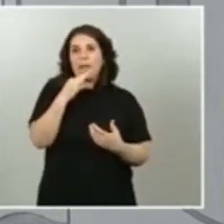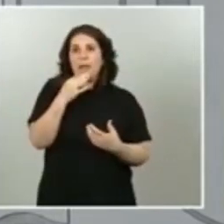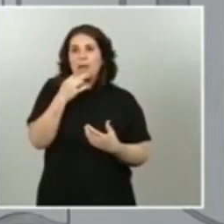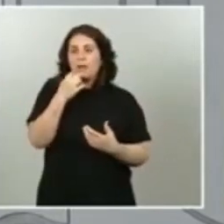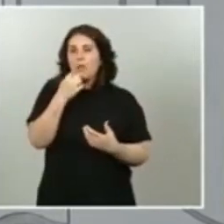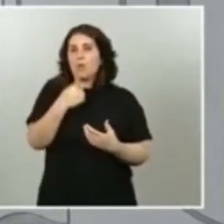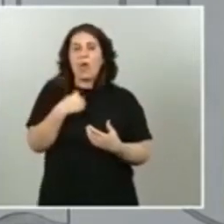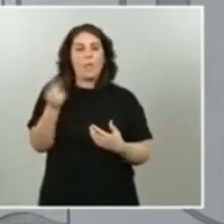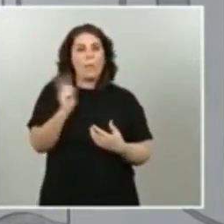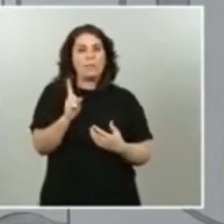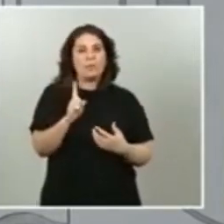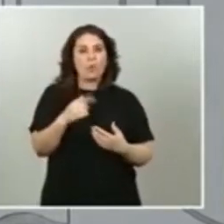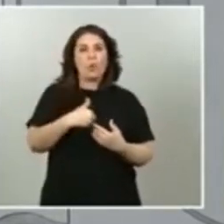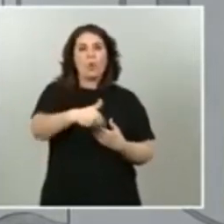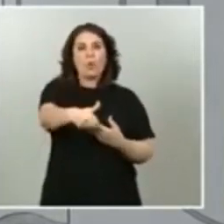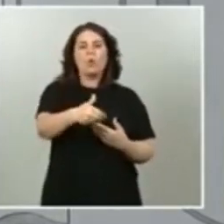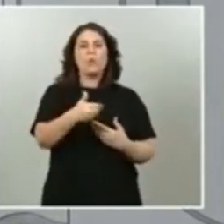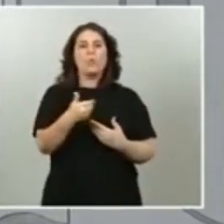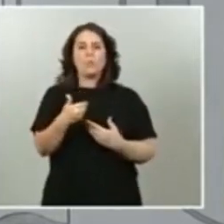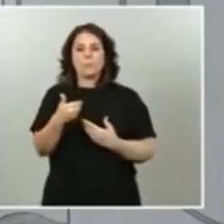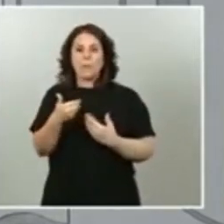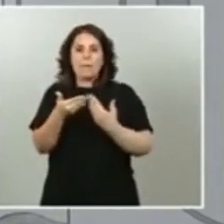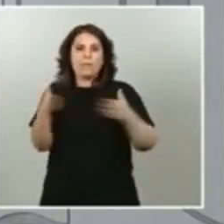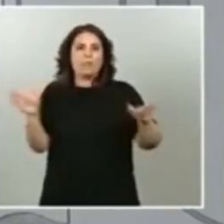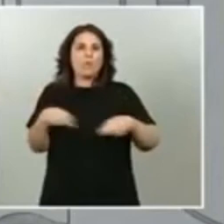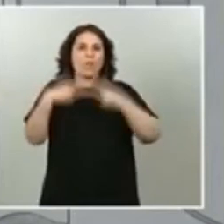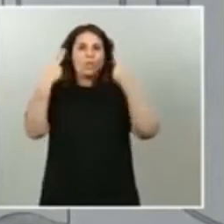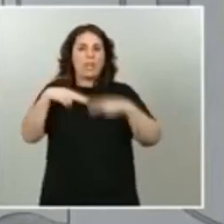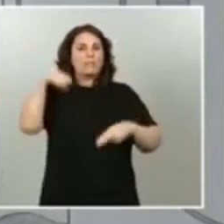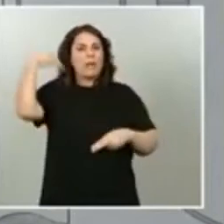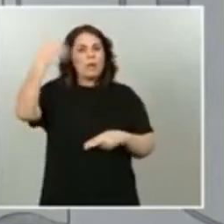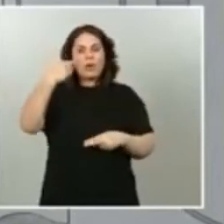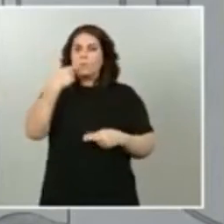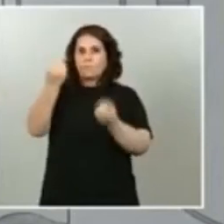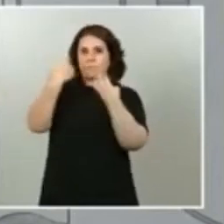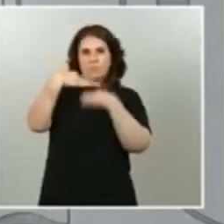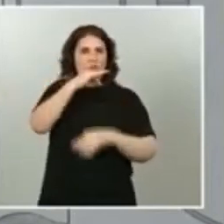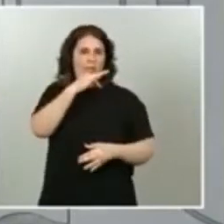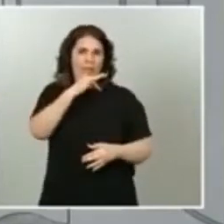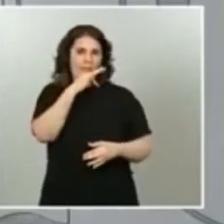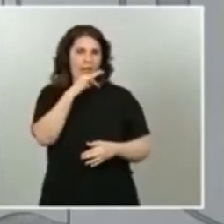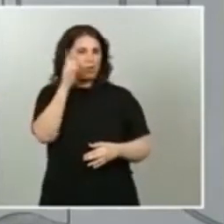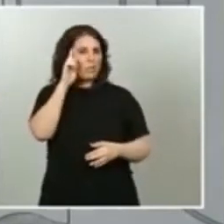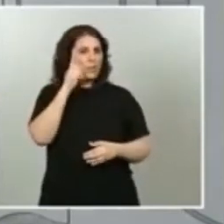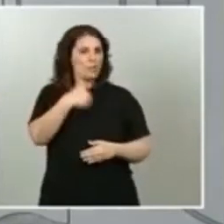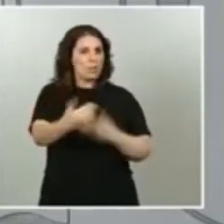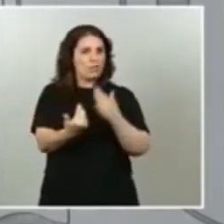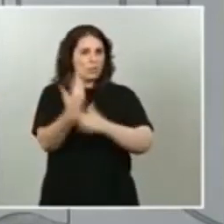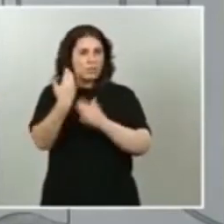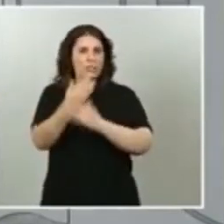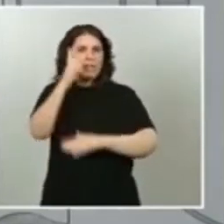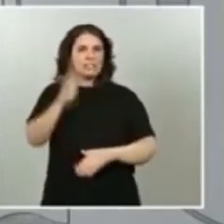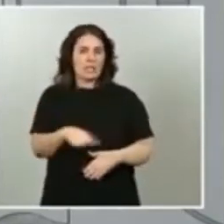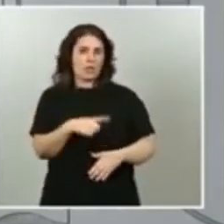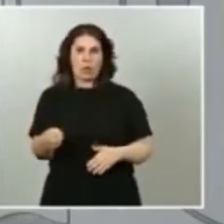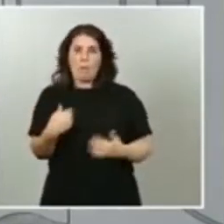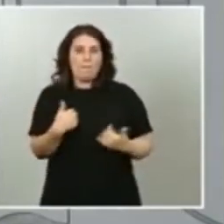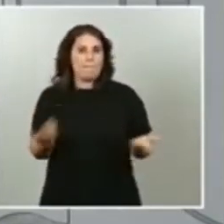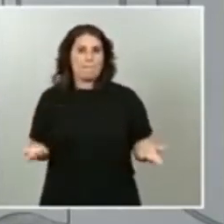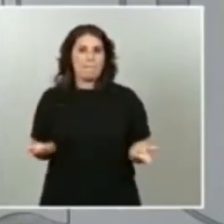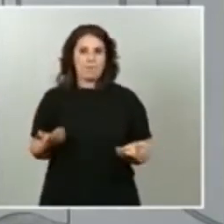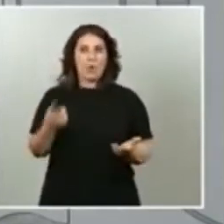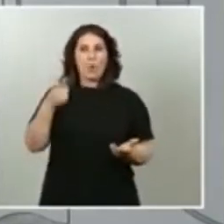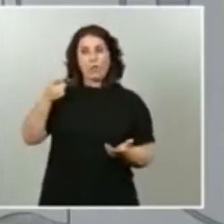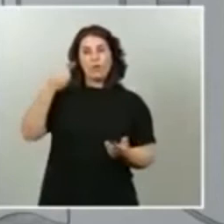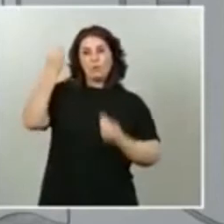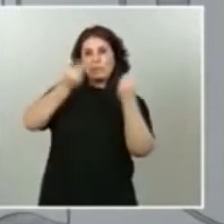previsión que tiene Marruecos para la apertura de las fronteras y será a lo largo de los próximos días entendemos que cuando consideren que la